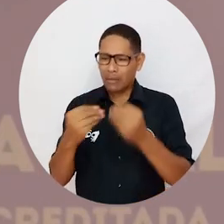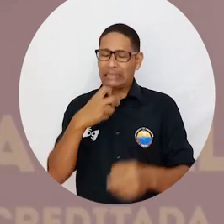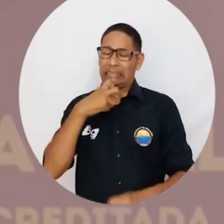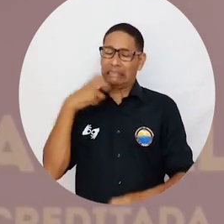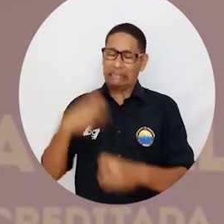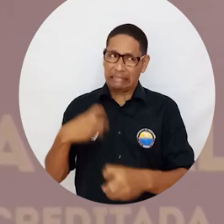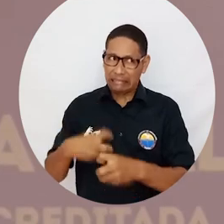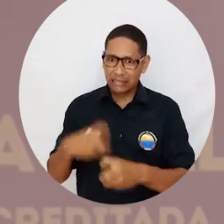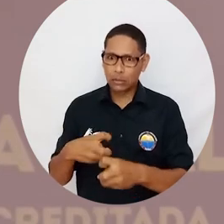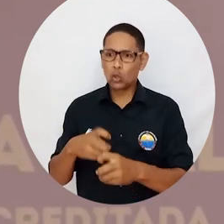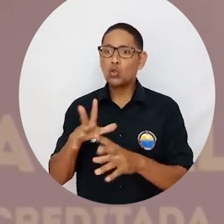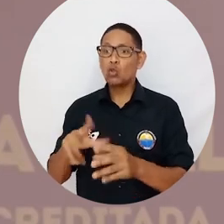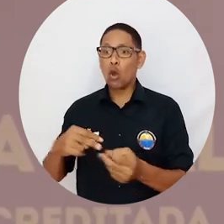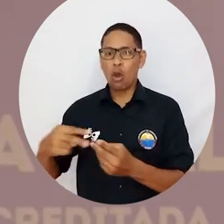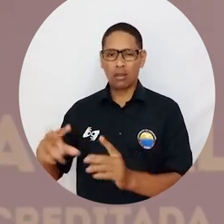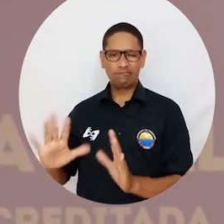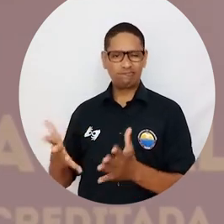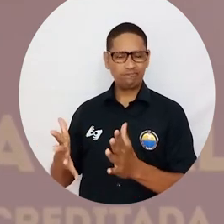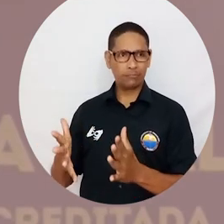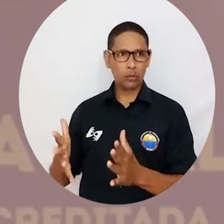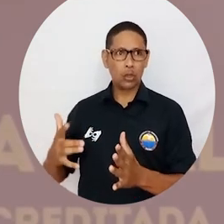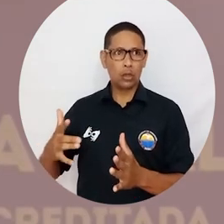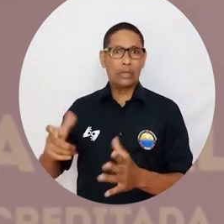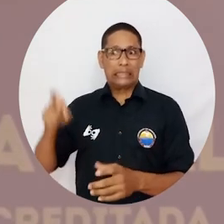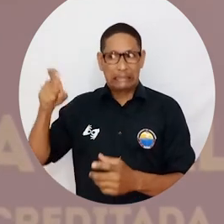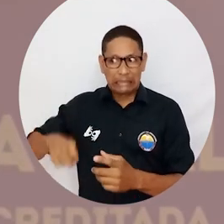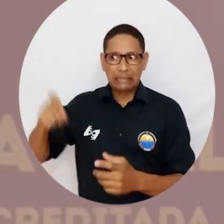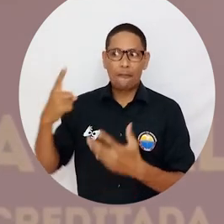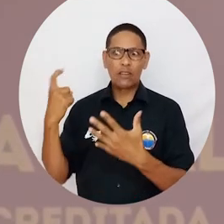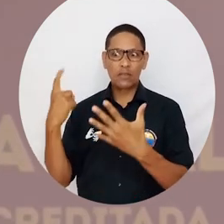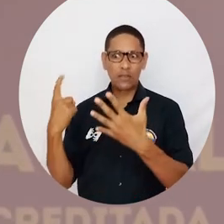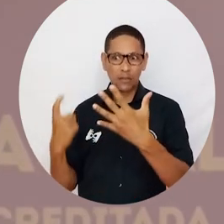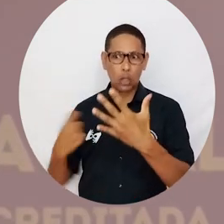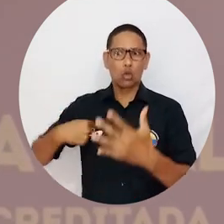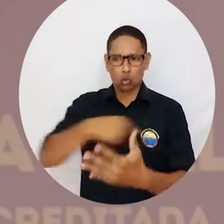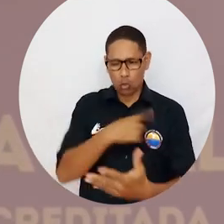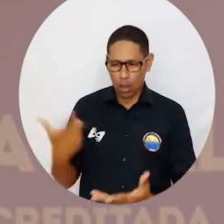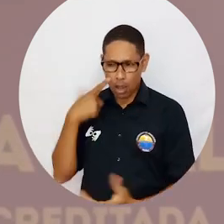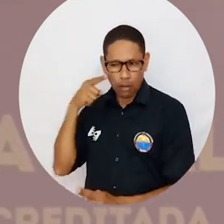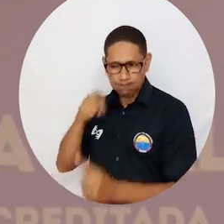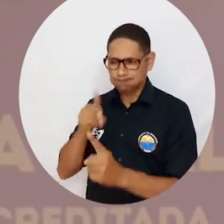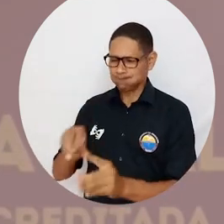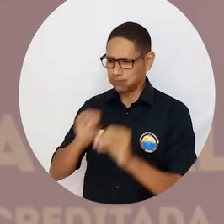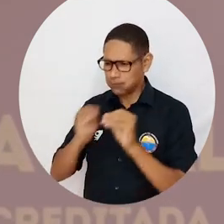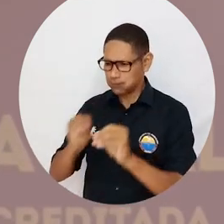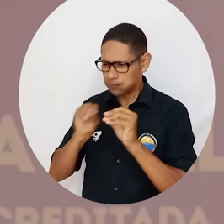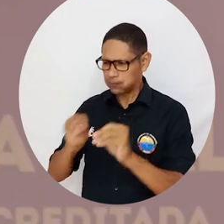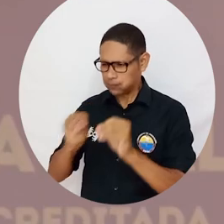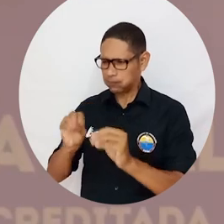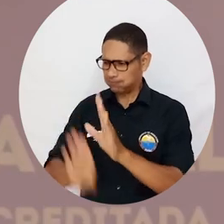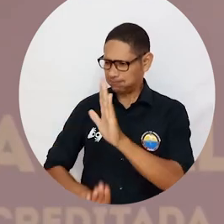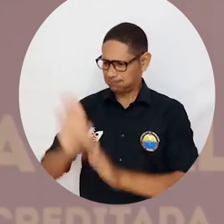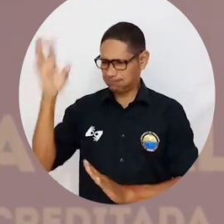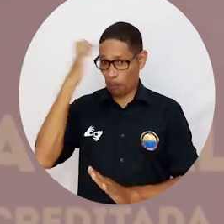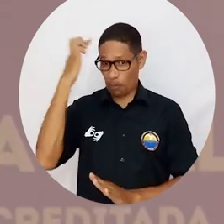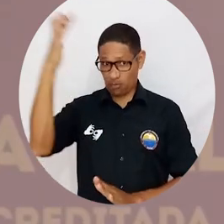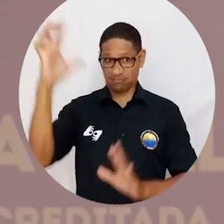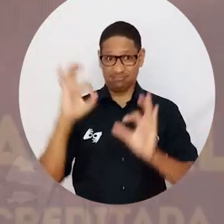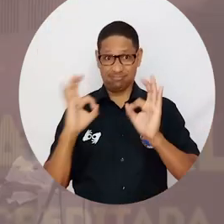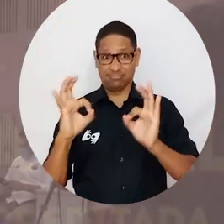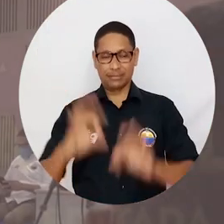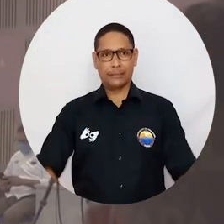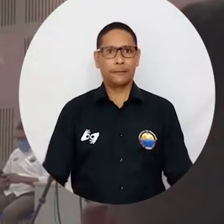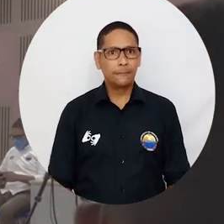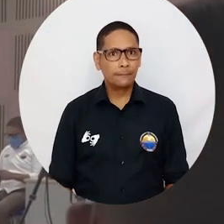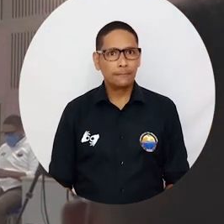mundo, ni la mejor alimentación del mundo, ni la mejor educación del mundo, sino que ha tenido todas las necesidades y formarlo como buen ser humano, comprometido y como buen